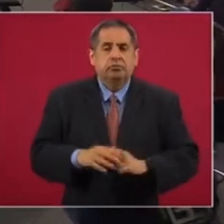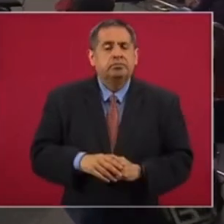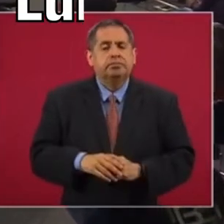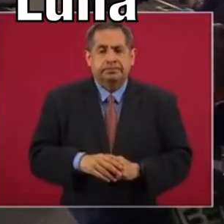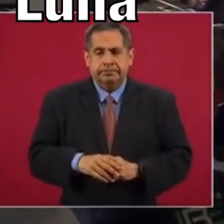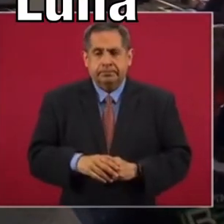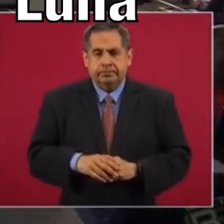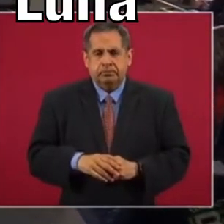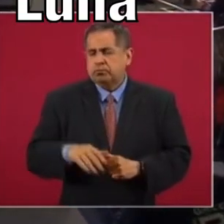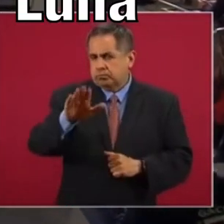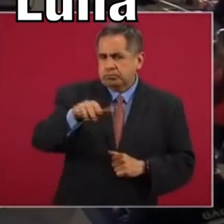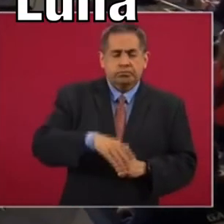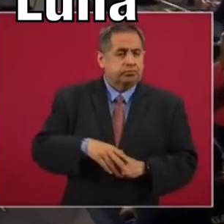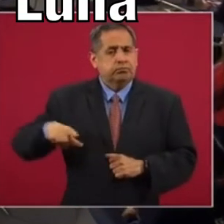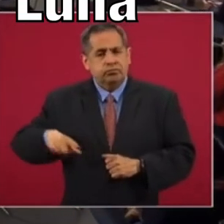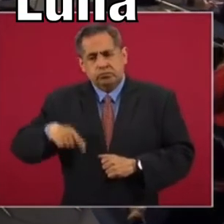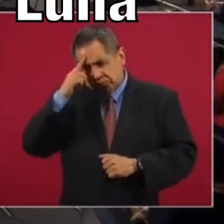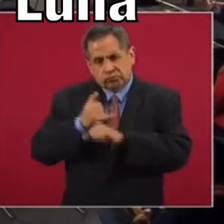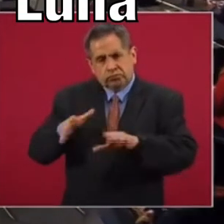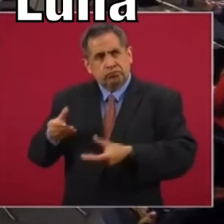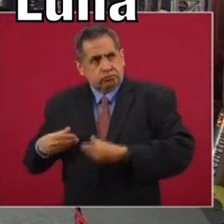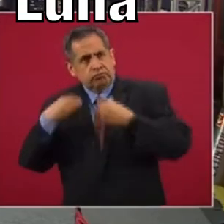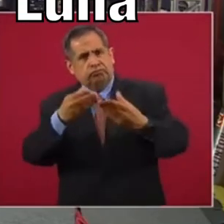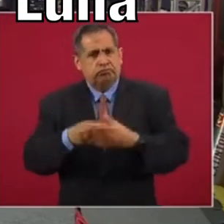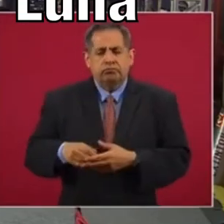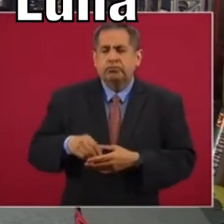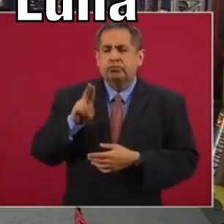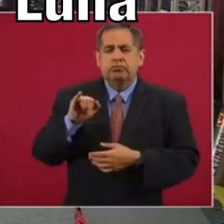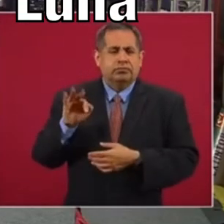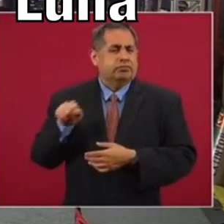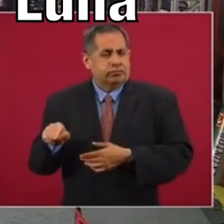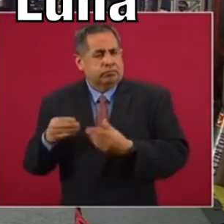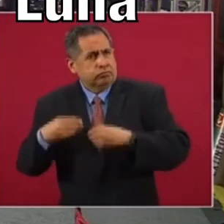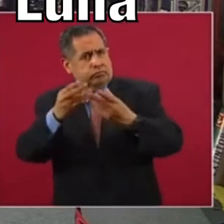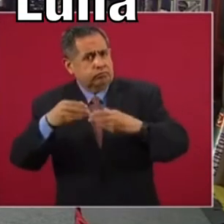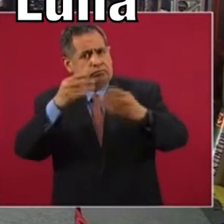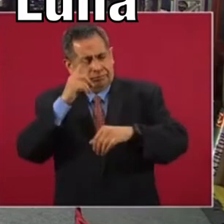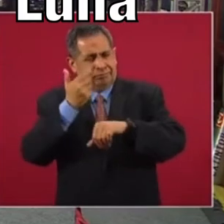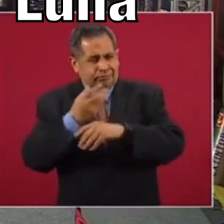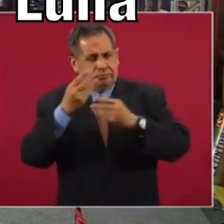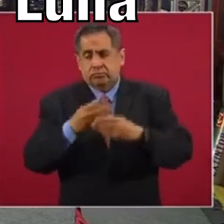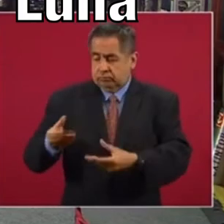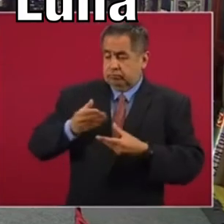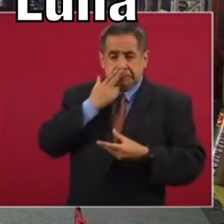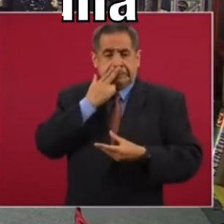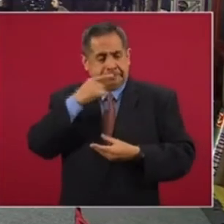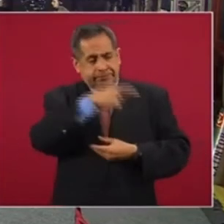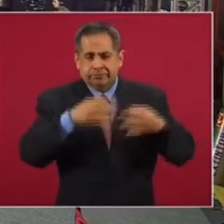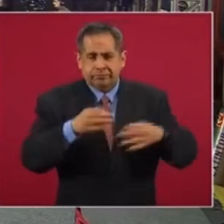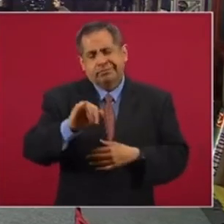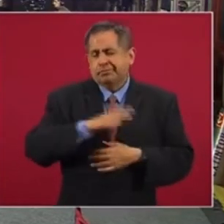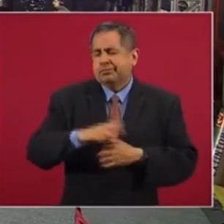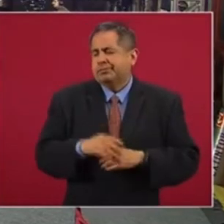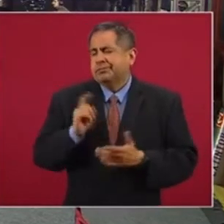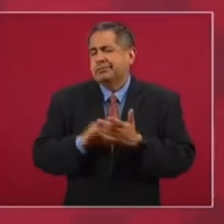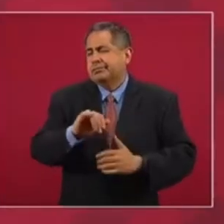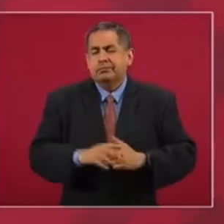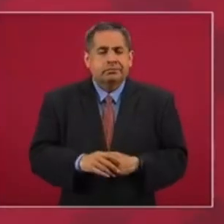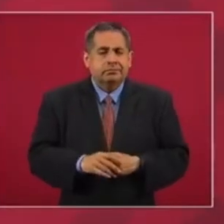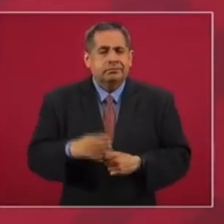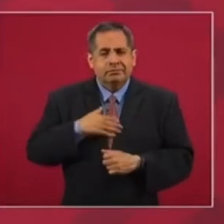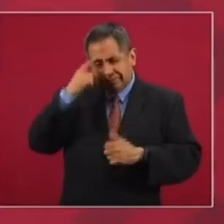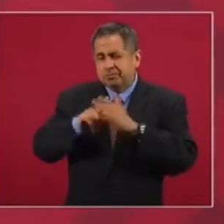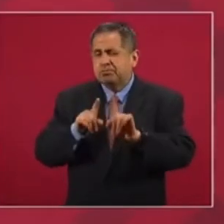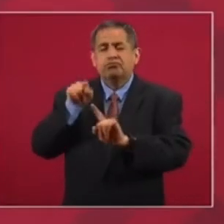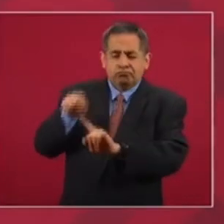La información que ha aportado el Gobierno de México a través de la Unidad de Inteligencia Financiera, ¿cree que son elementos suficientes para este caso? Sí, creo que la